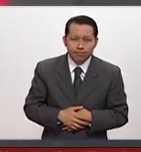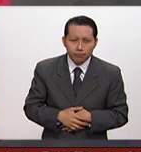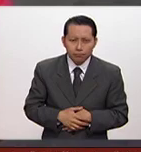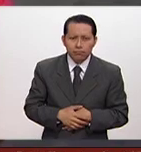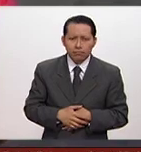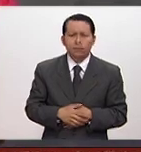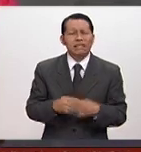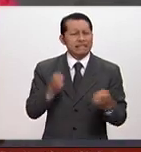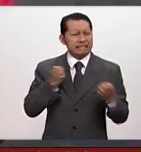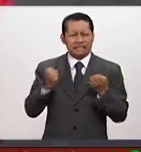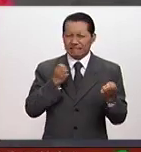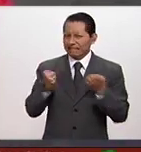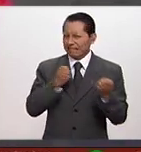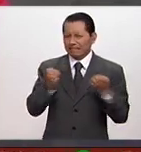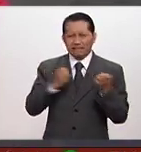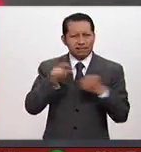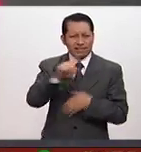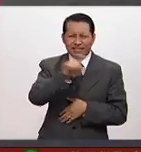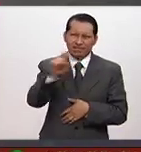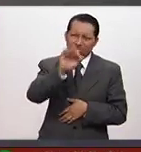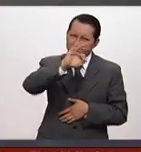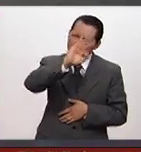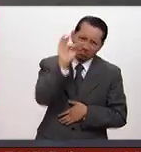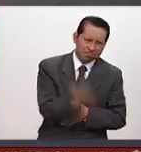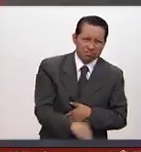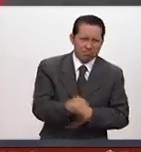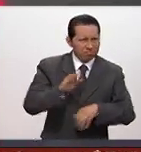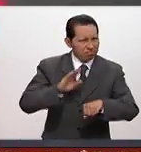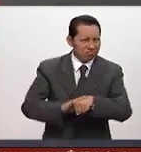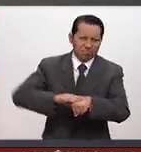Entrenamos al 100%, inclusive más,